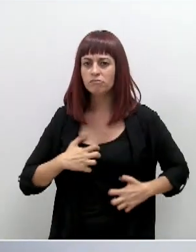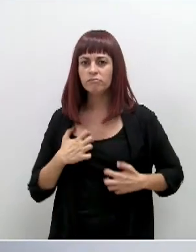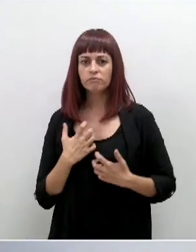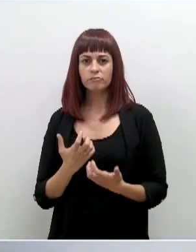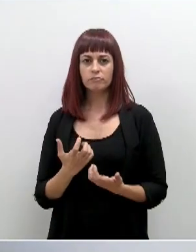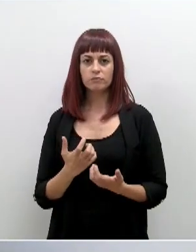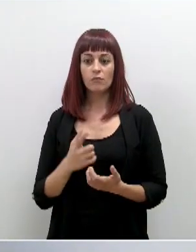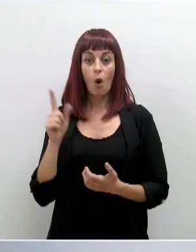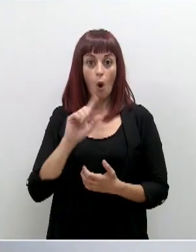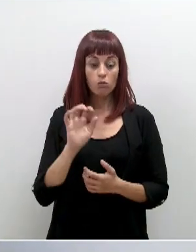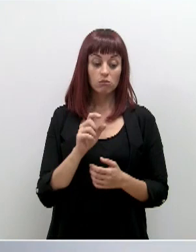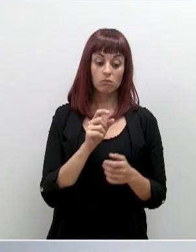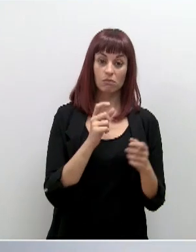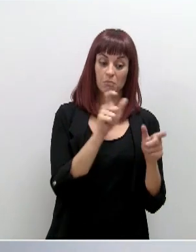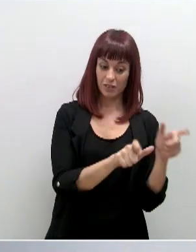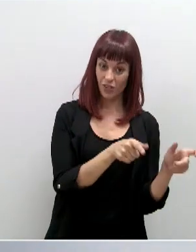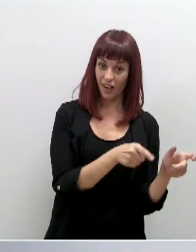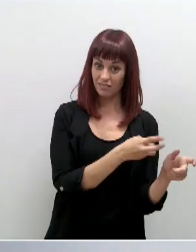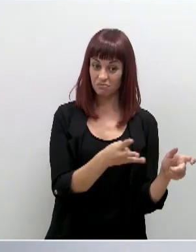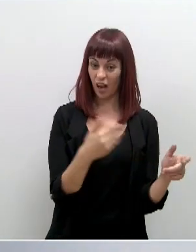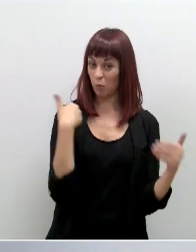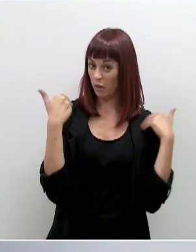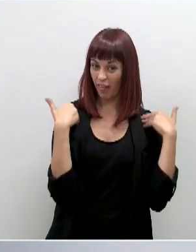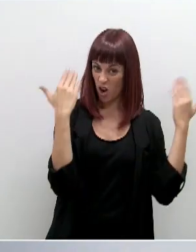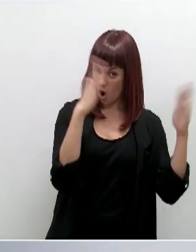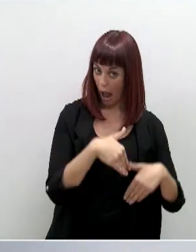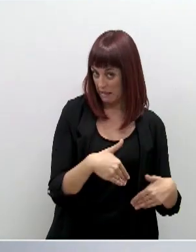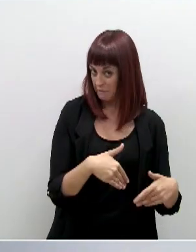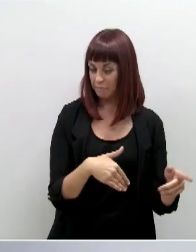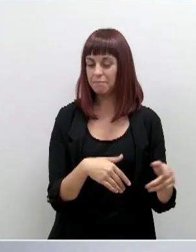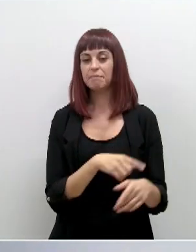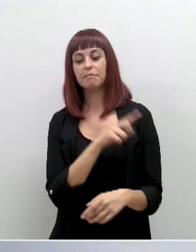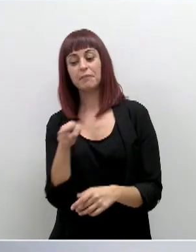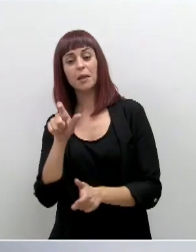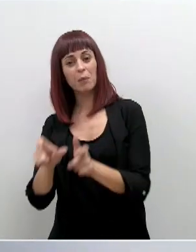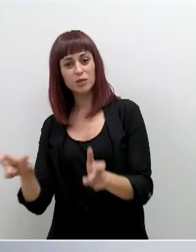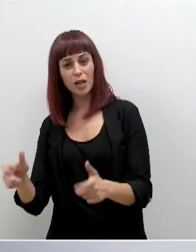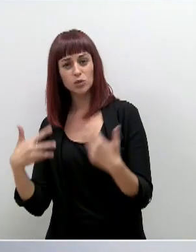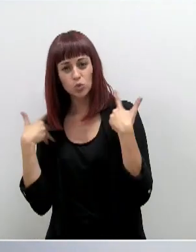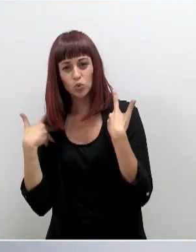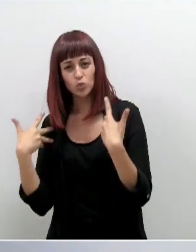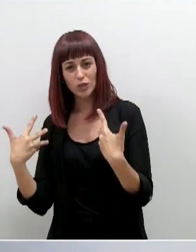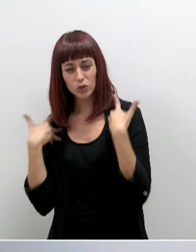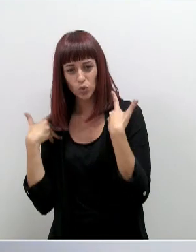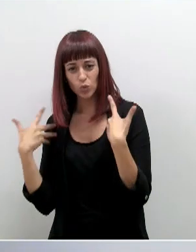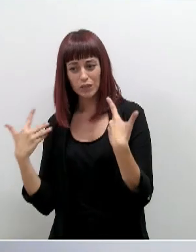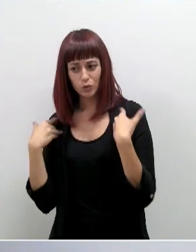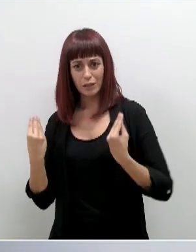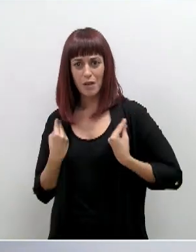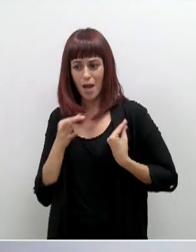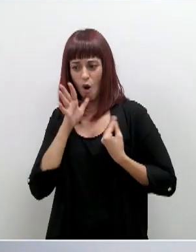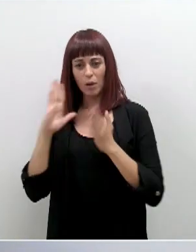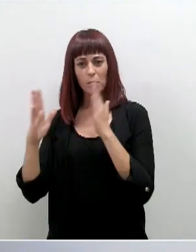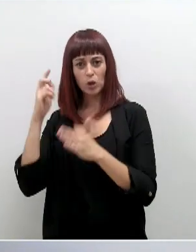Y tanto por los unos, por aquellos irresponsables que quieran escudarse en esto, como por aquellos que estén viviendo momentos